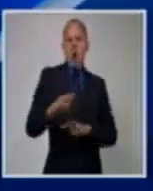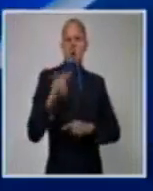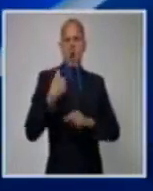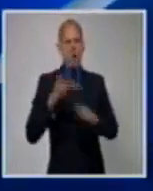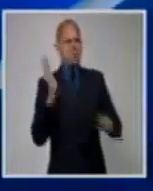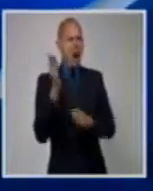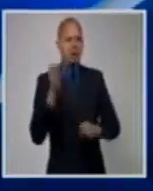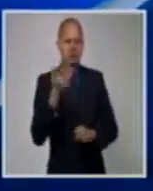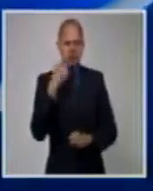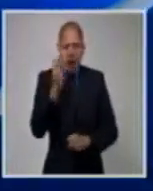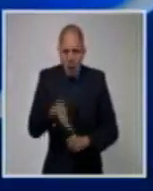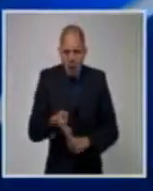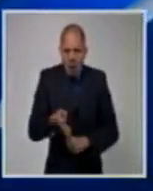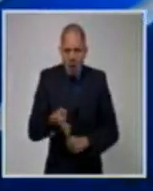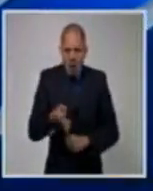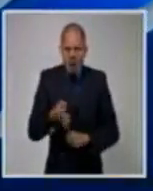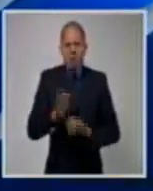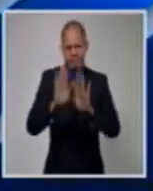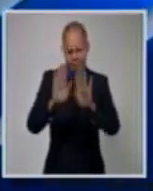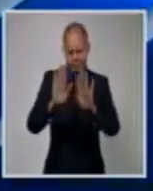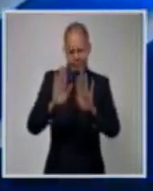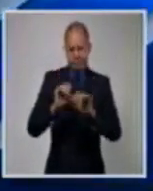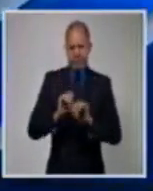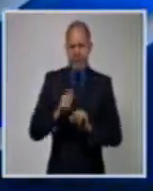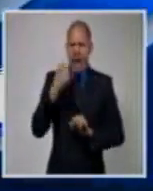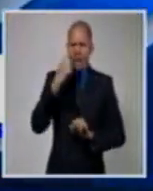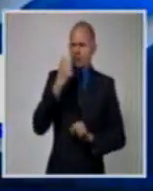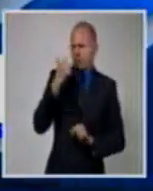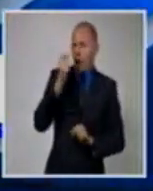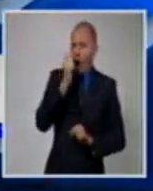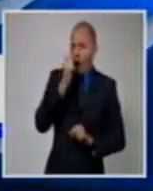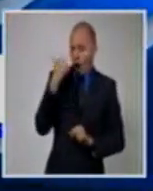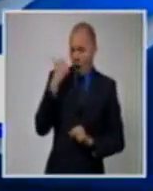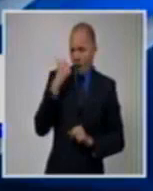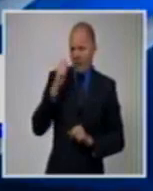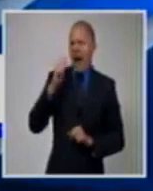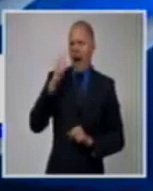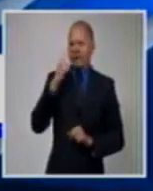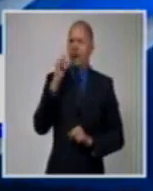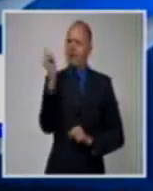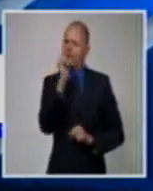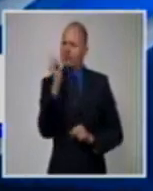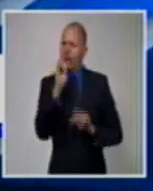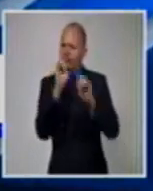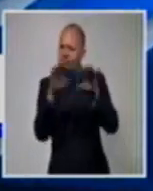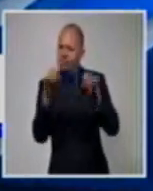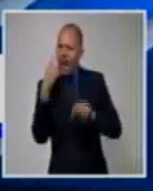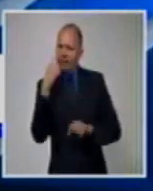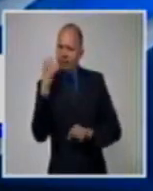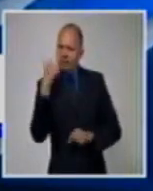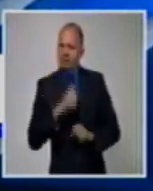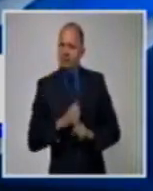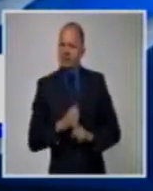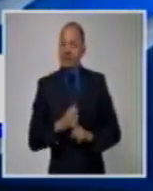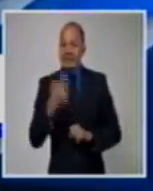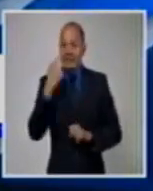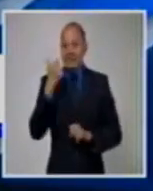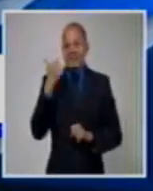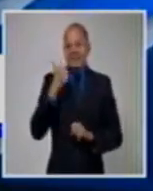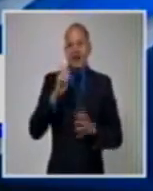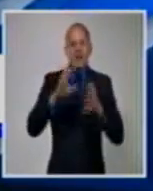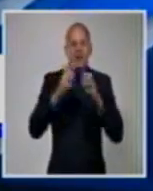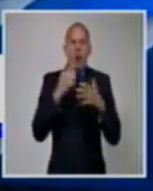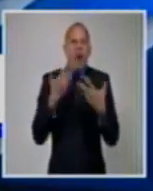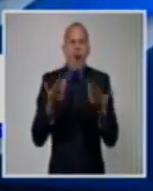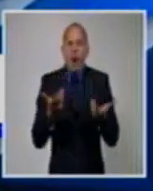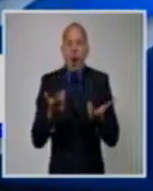rodaras unas imágenes más del viceministro Fernando Rojas. Me gustaría empezar por ahí mi explicación. Para que veas su insistencia, fueron más de